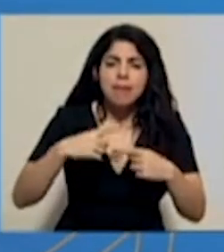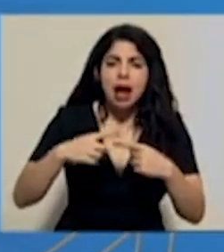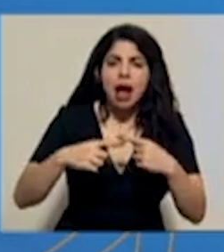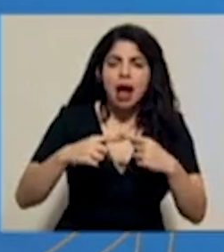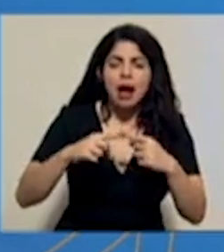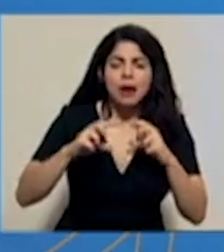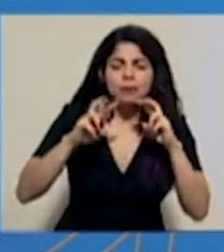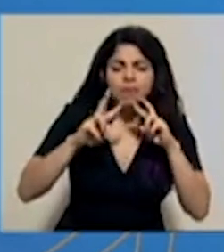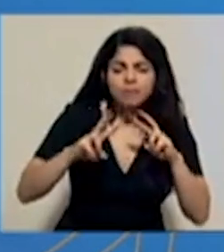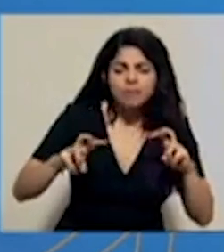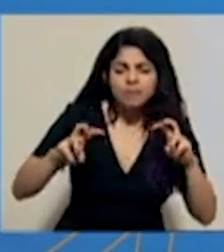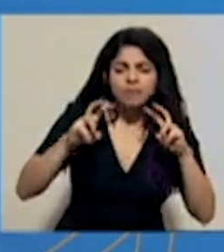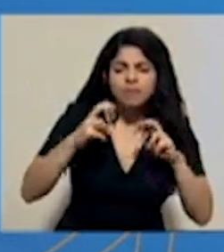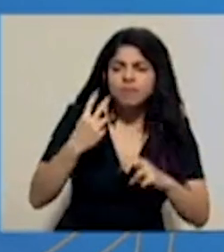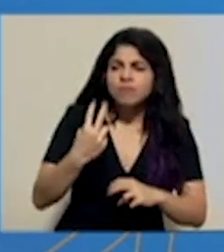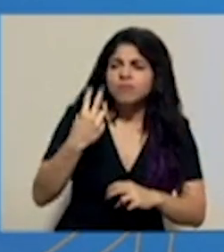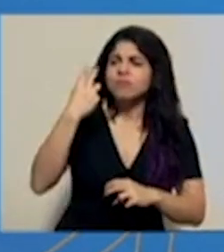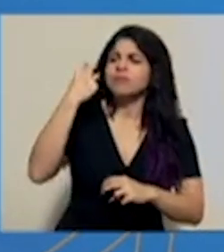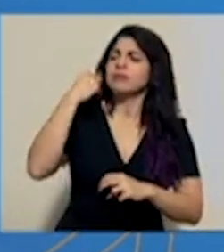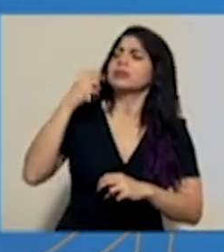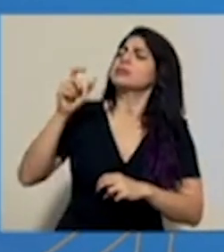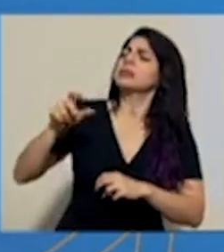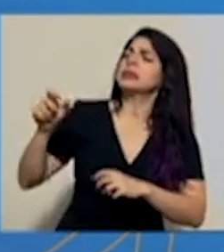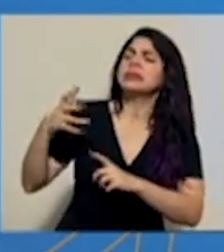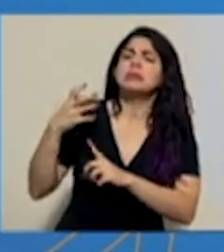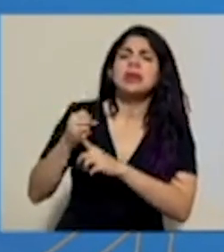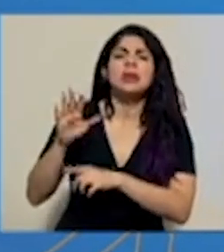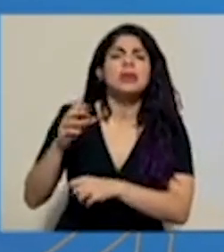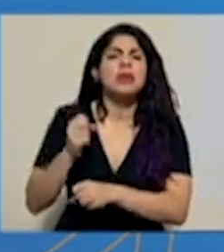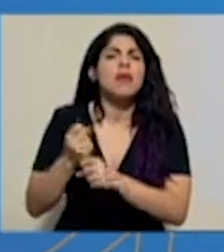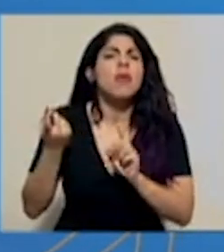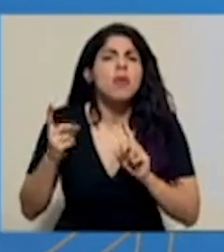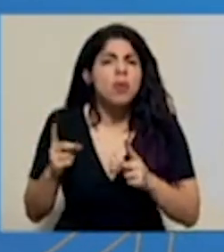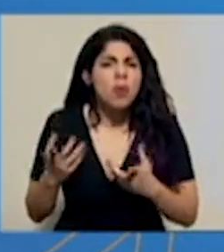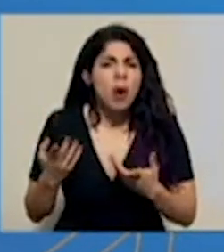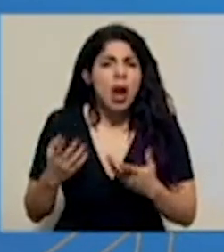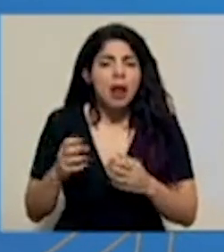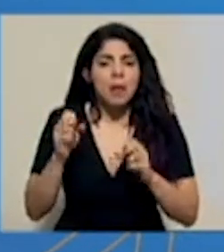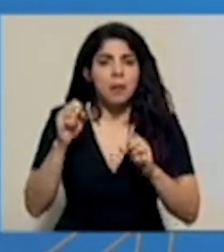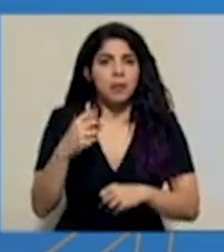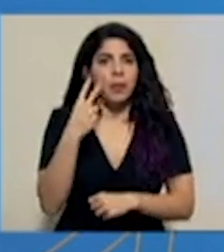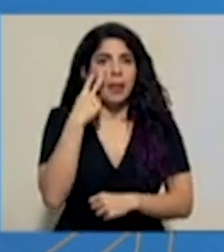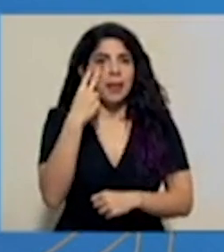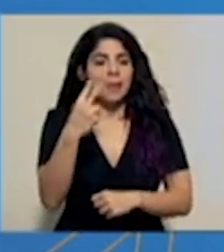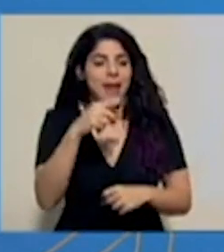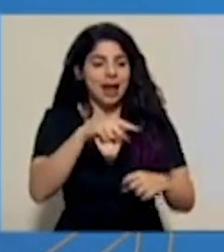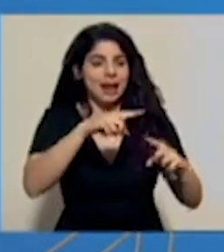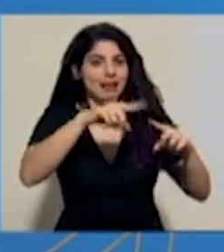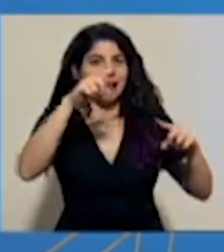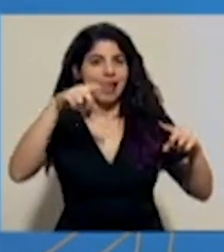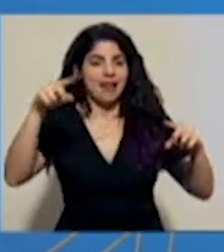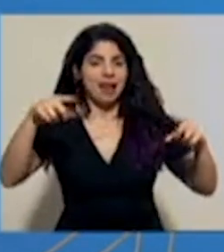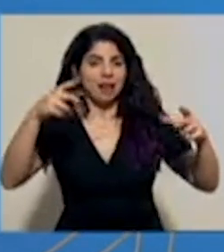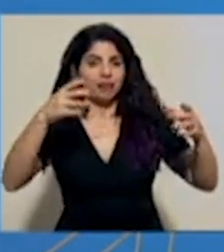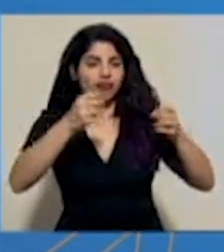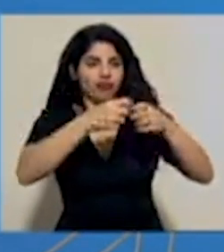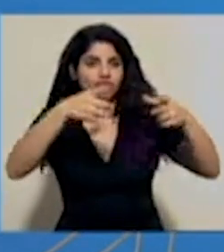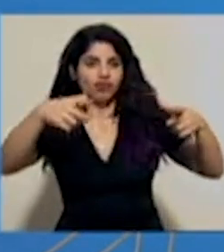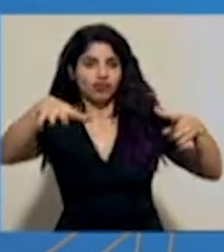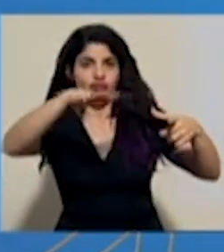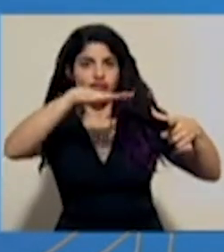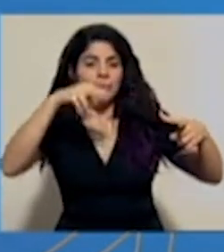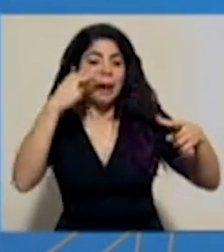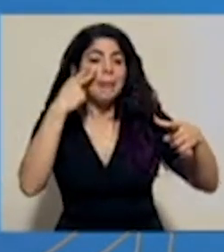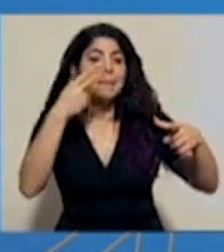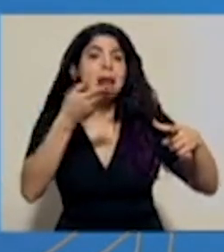sido el tipo de afectación laboral que han tenido las personas, como podemos ver en esta gráfica, básicamente tenemos